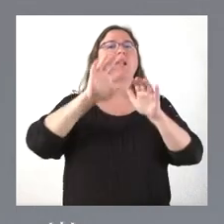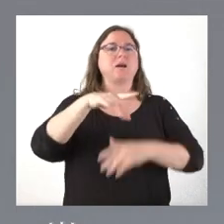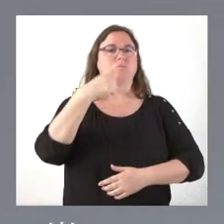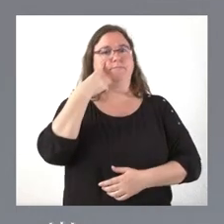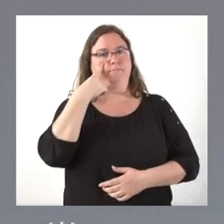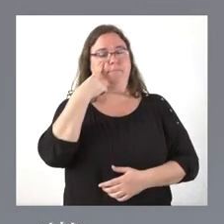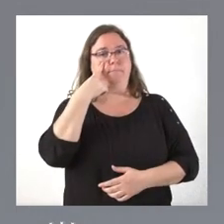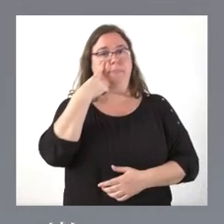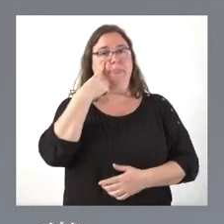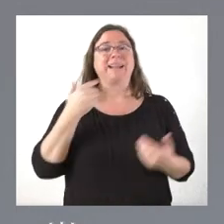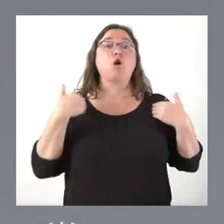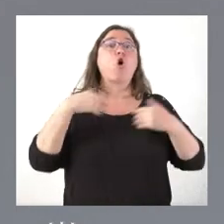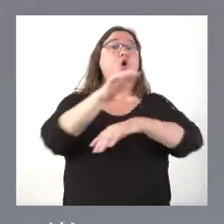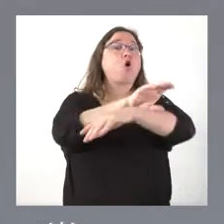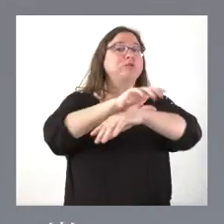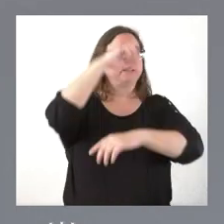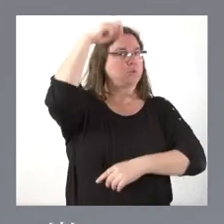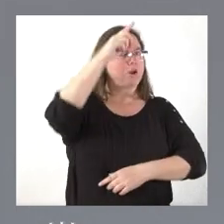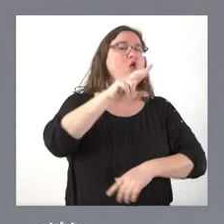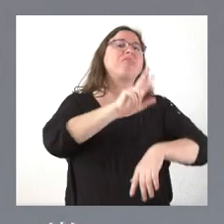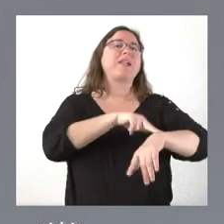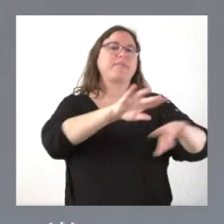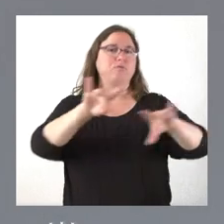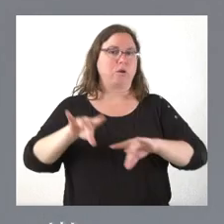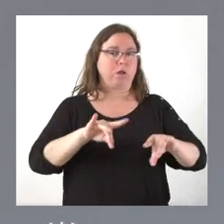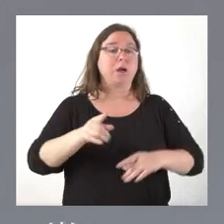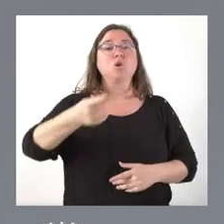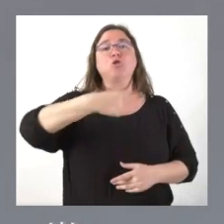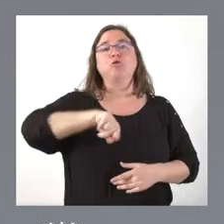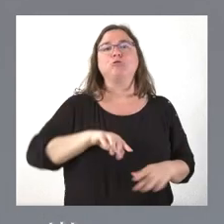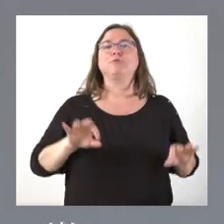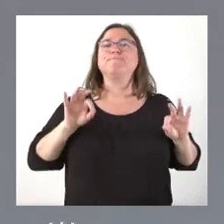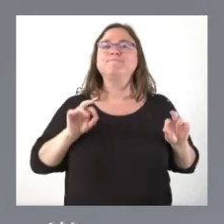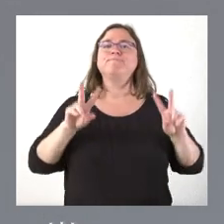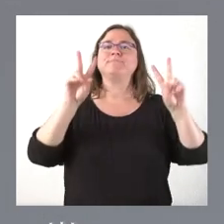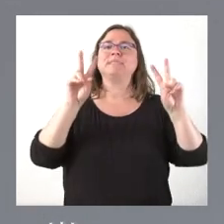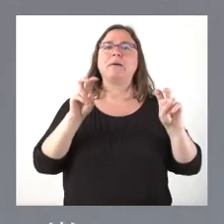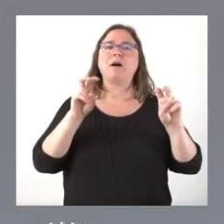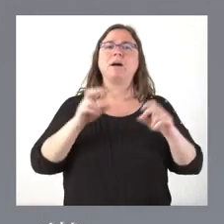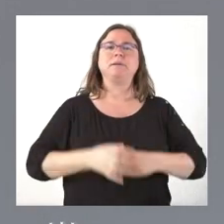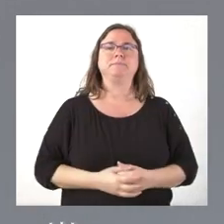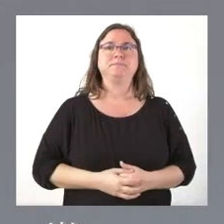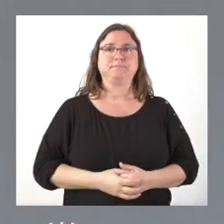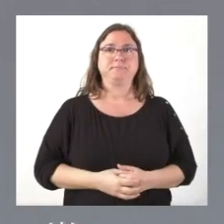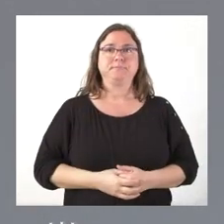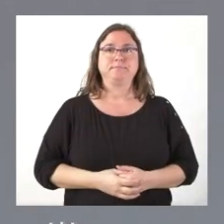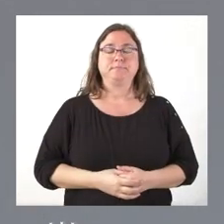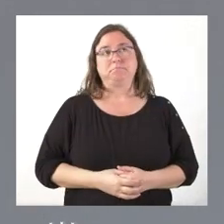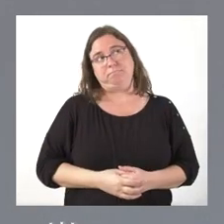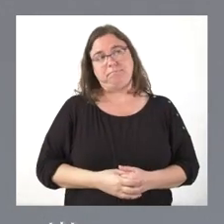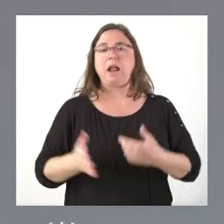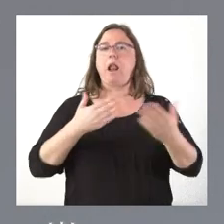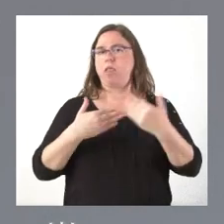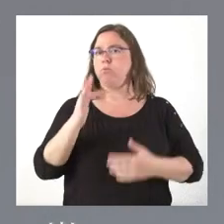directamente la Consejería de Cultura. Nosotros estamos en relación positiva, muy